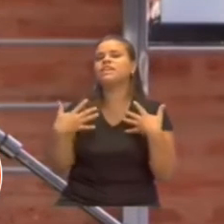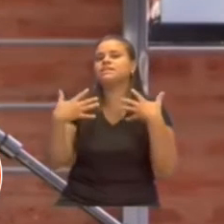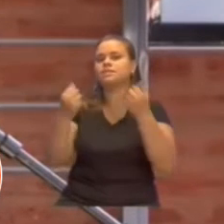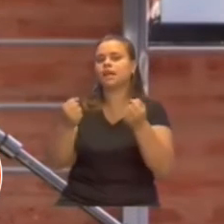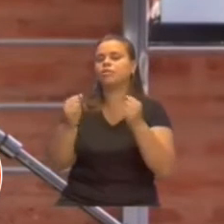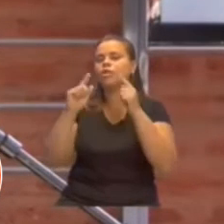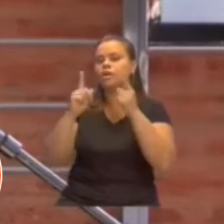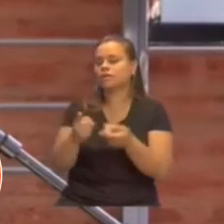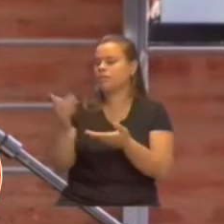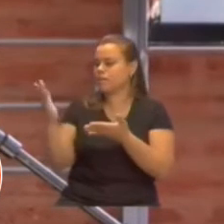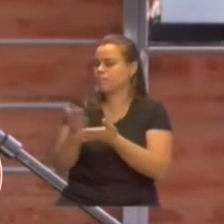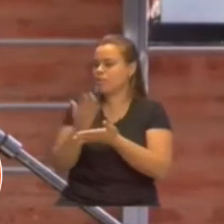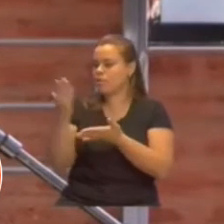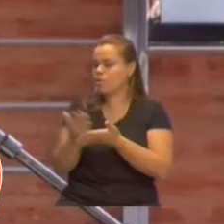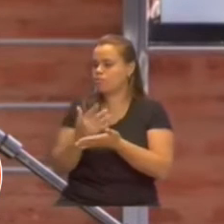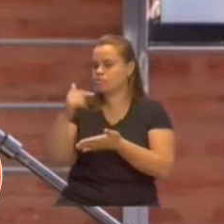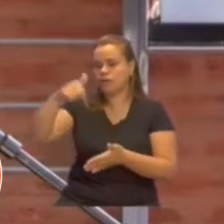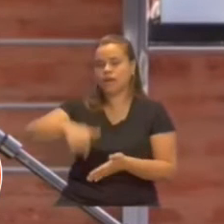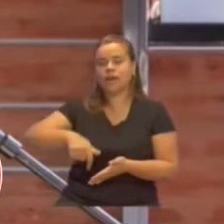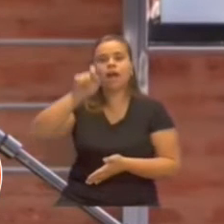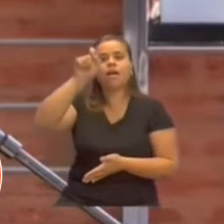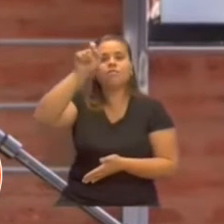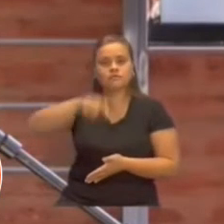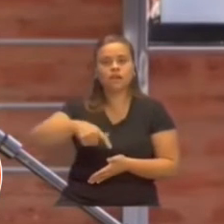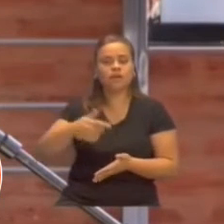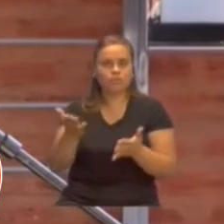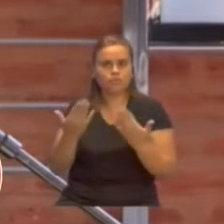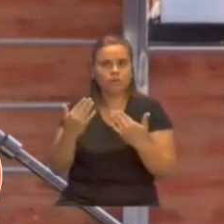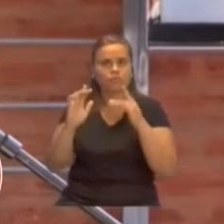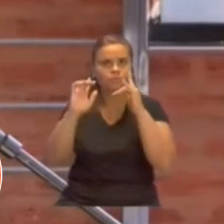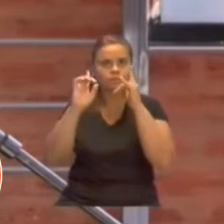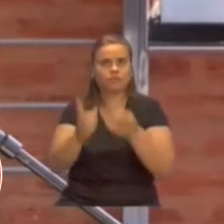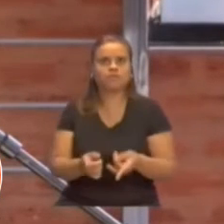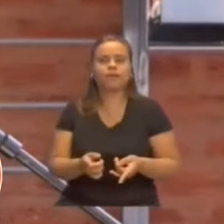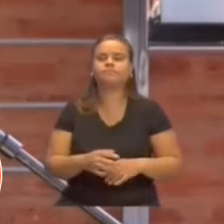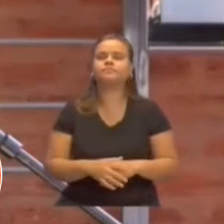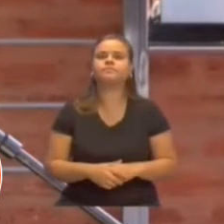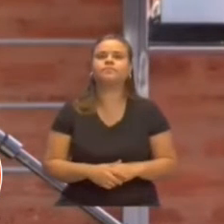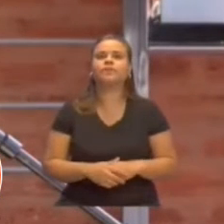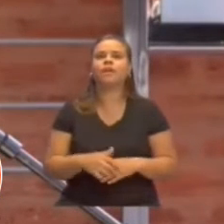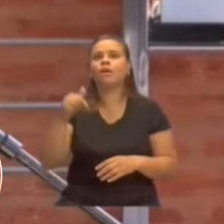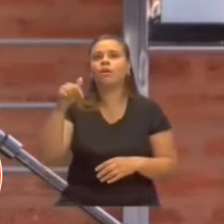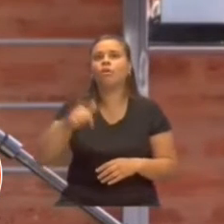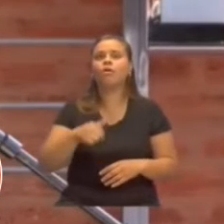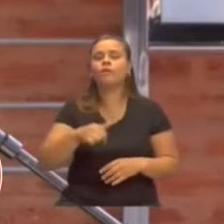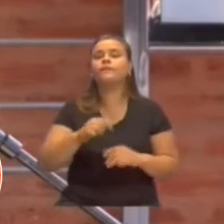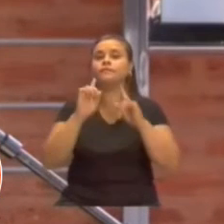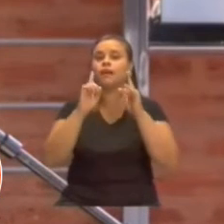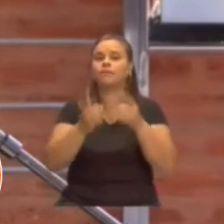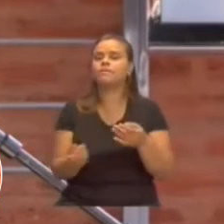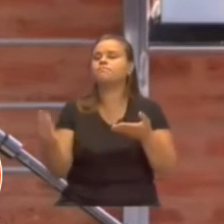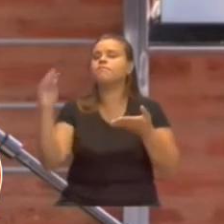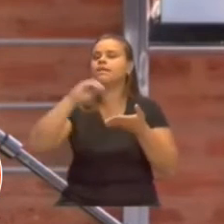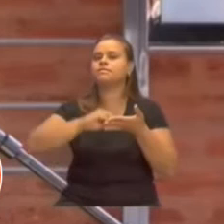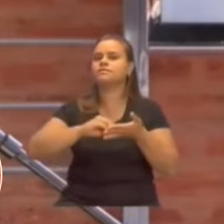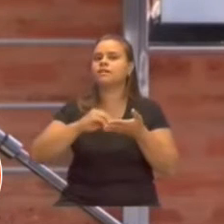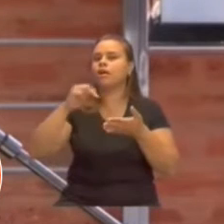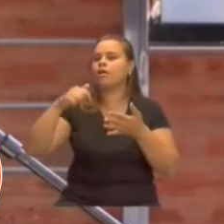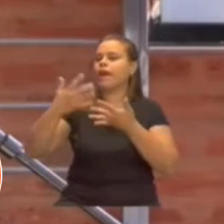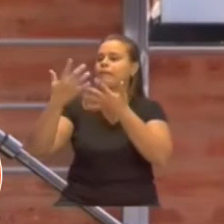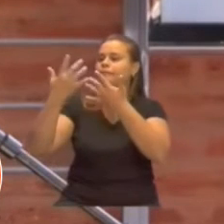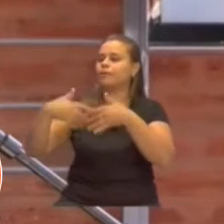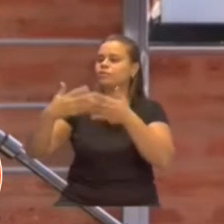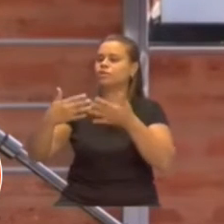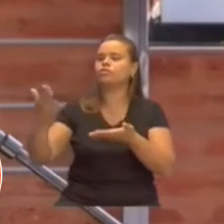la Universidad de Chaco Austral, a los efectos de garantizar el proceso de suministro, que también es importante. Y a su vez, un proyecto para la producción de